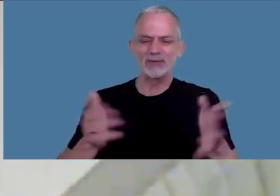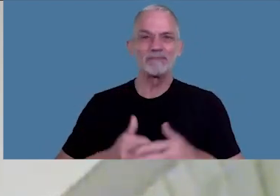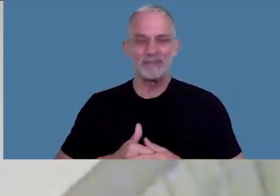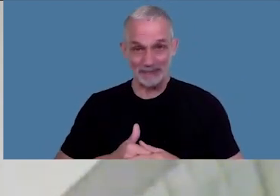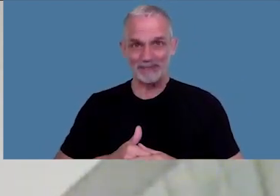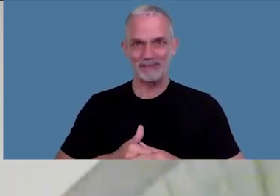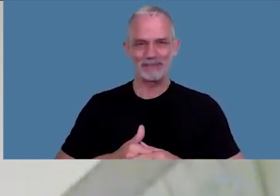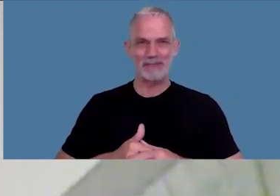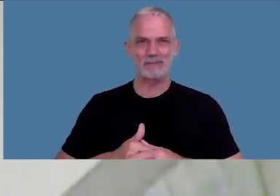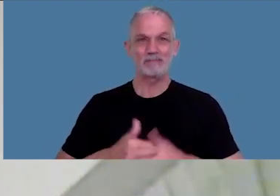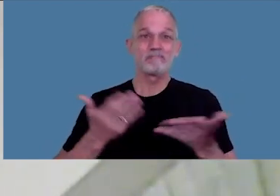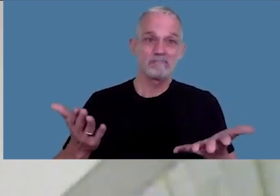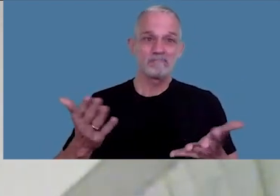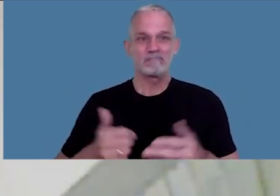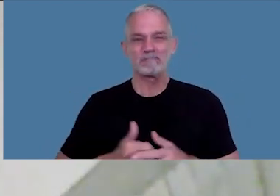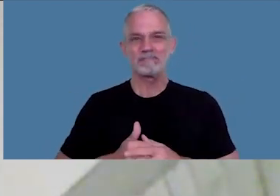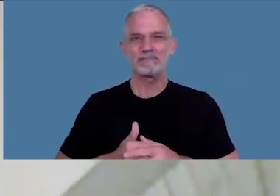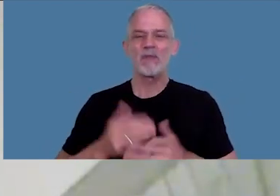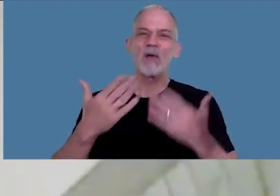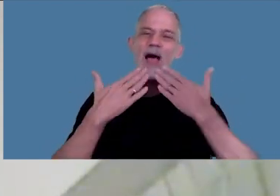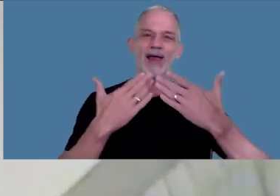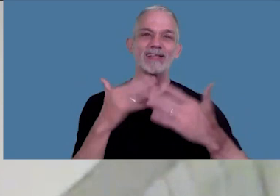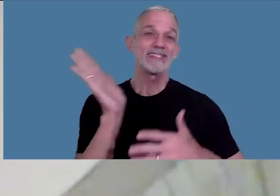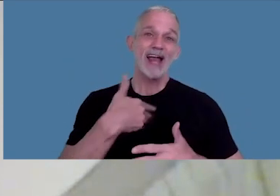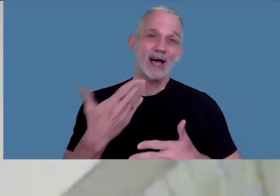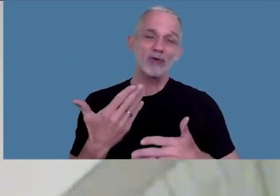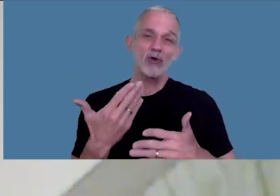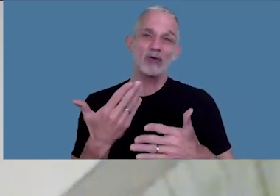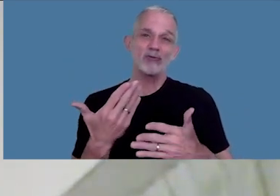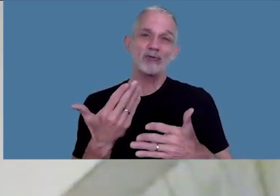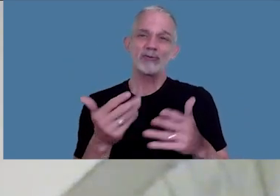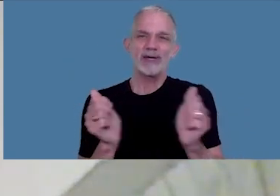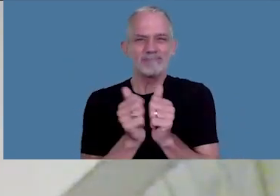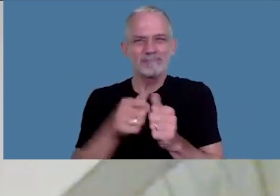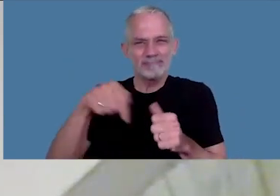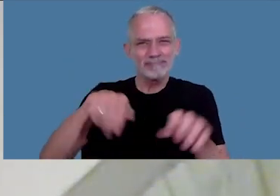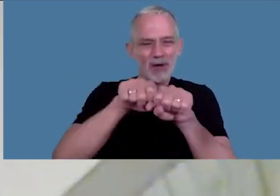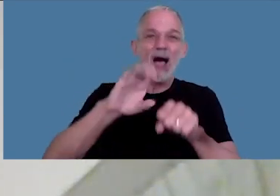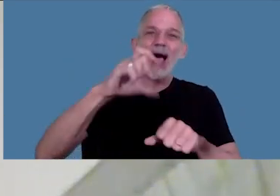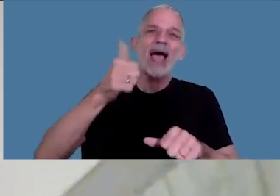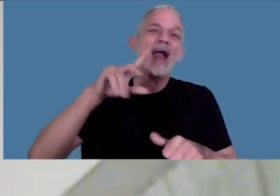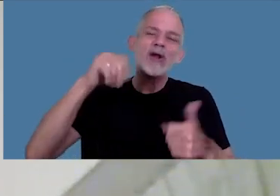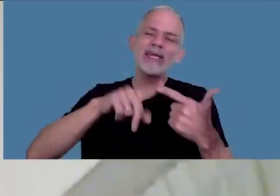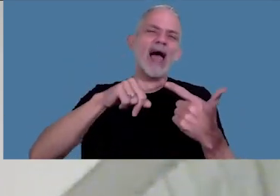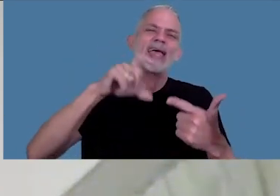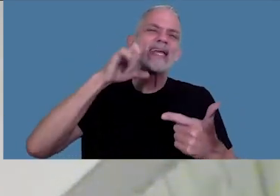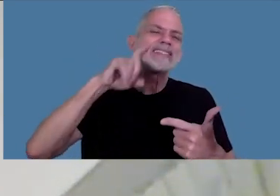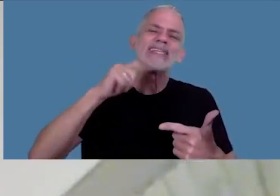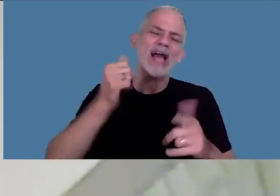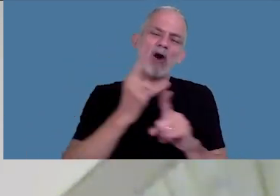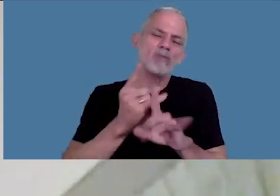así que bueno agradecerles como siempre entonces a todos que nos han acompañado Carolina y Cristina como siempre